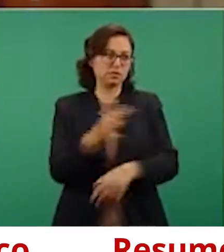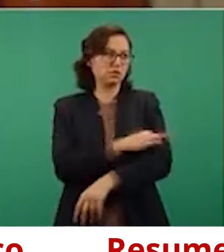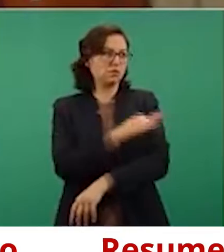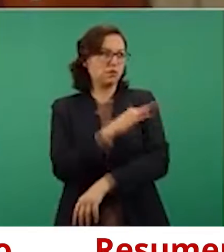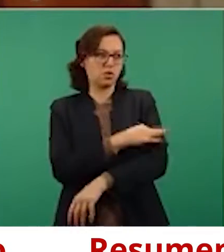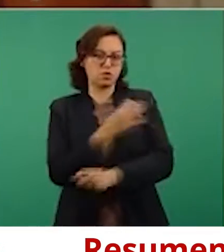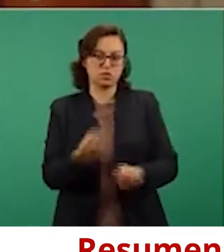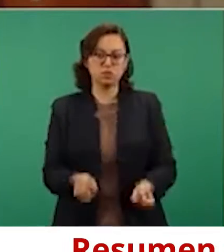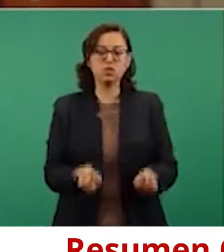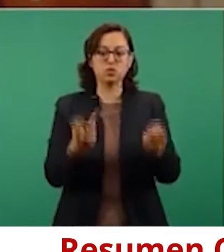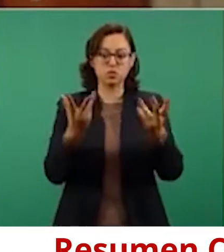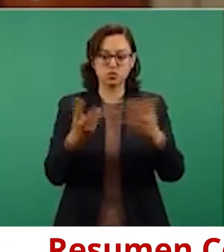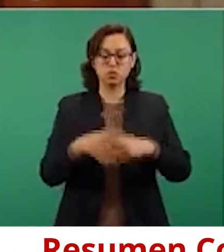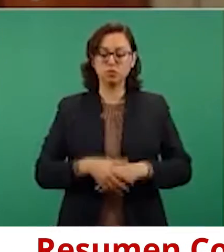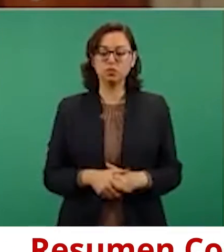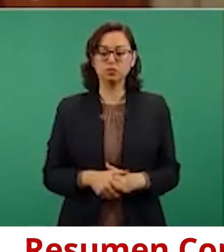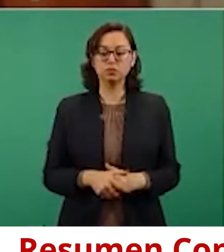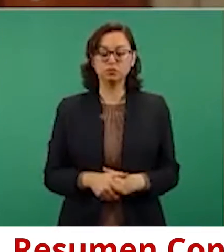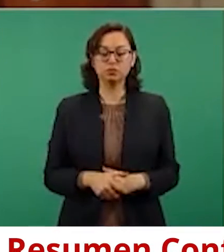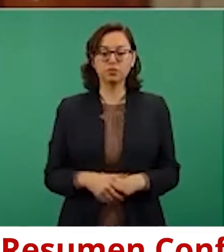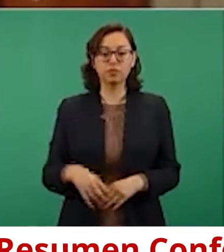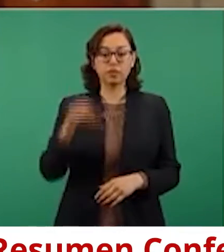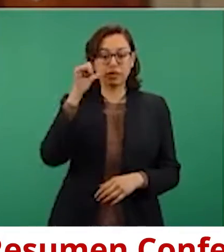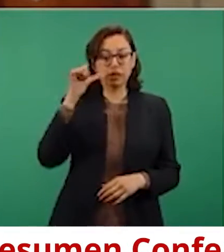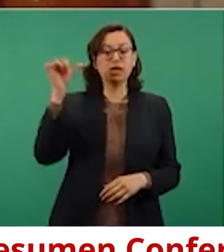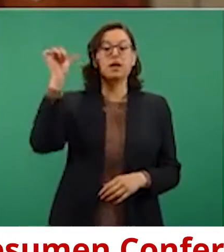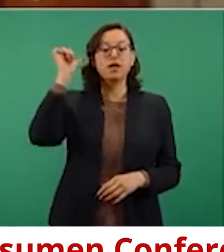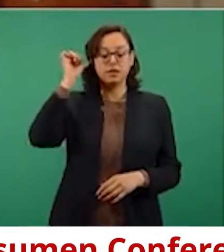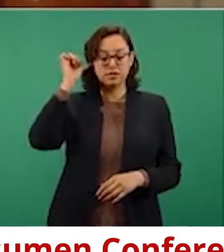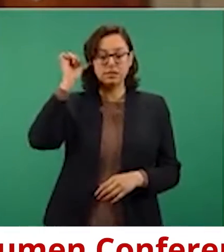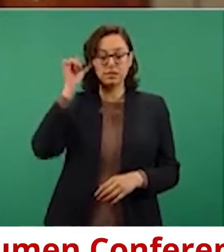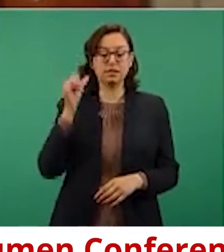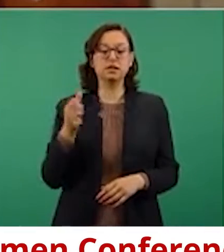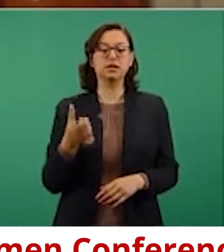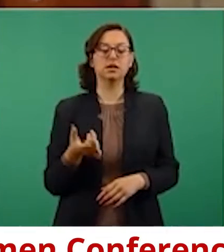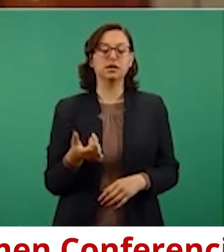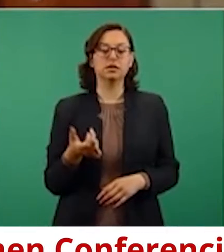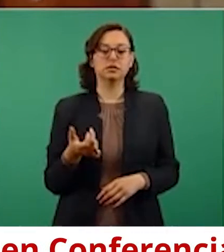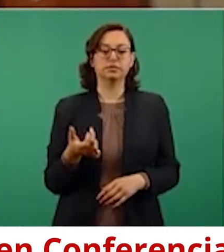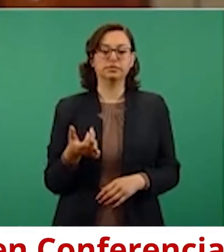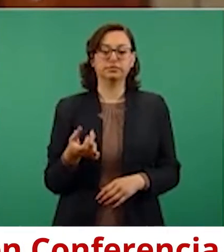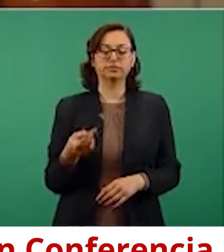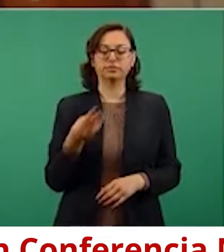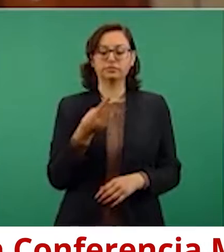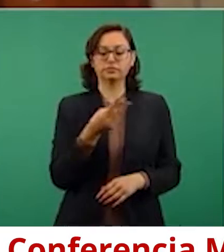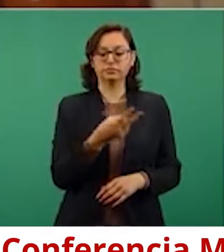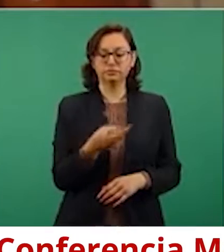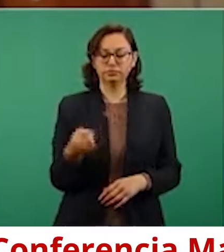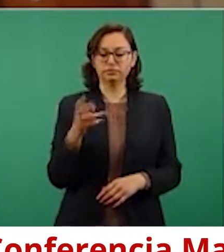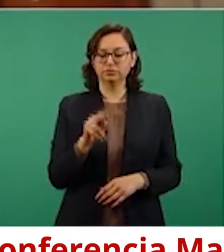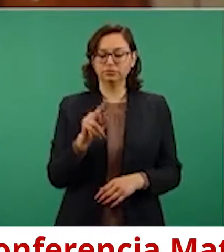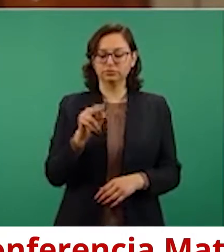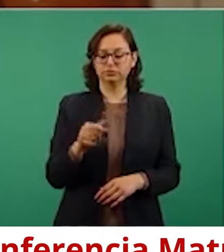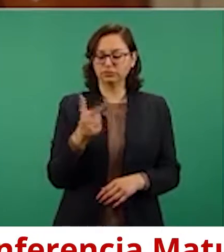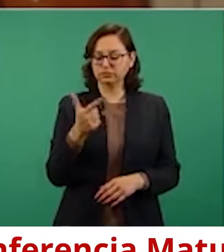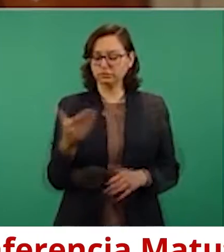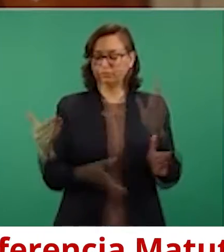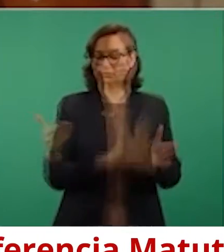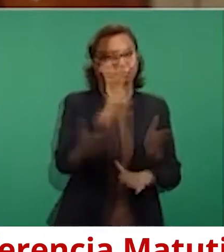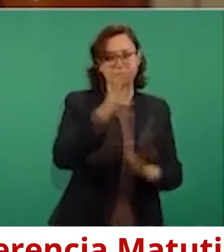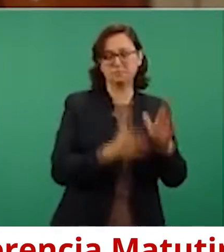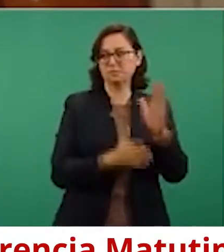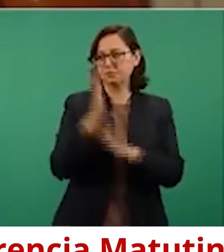tuvimos cerca de los 300 en 287 mil dos